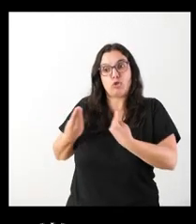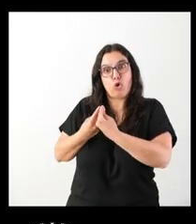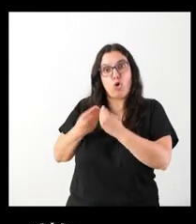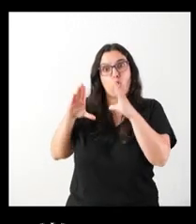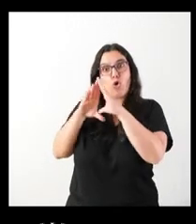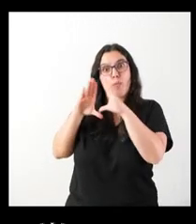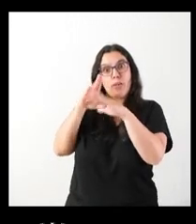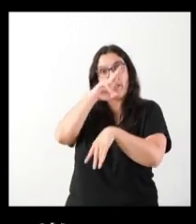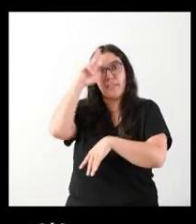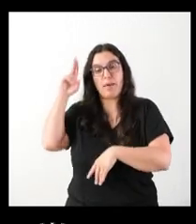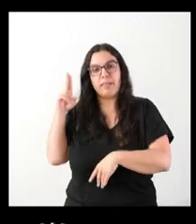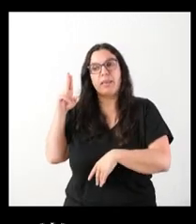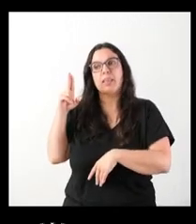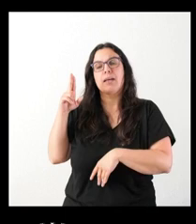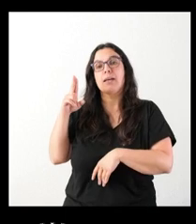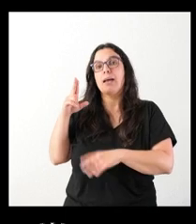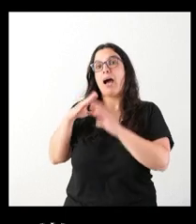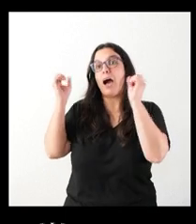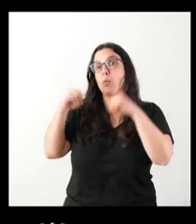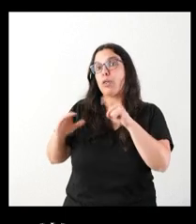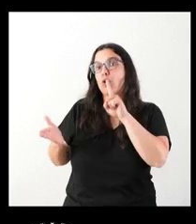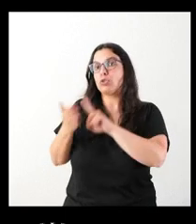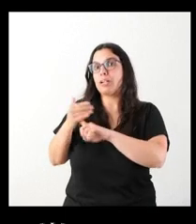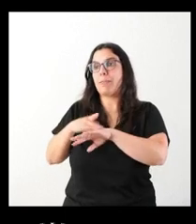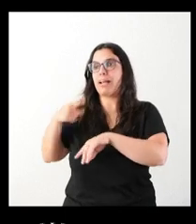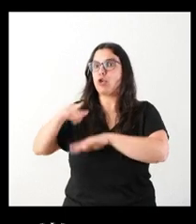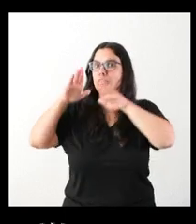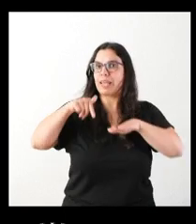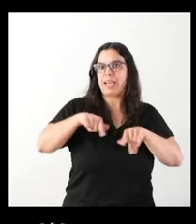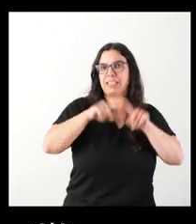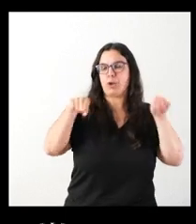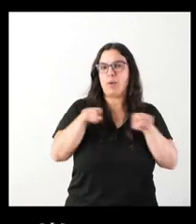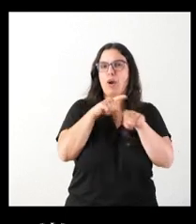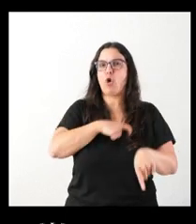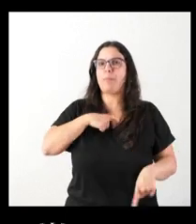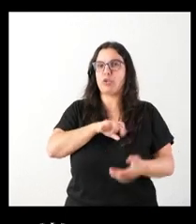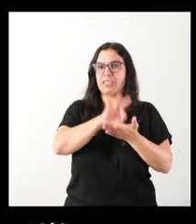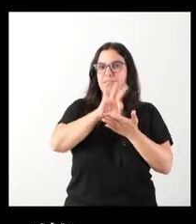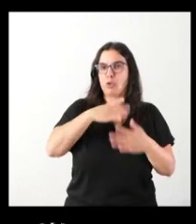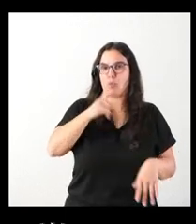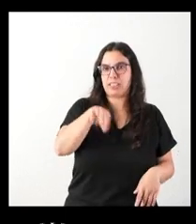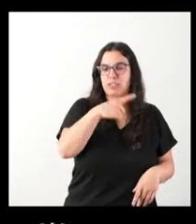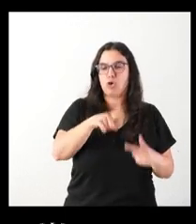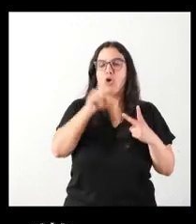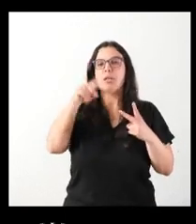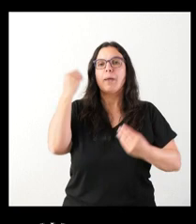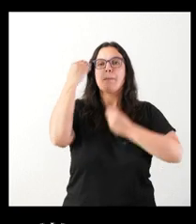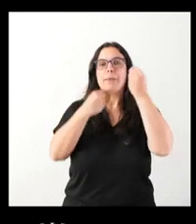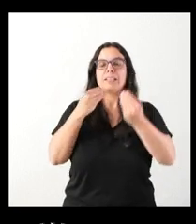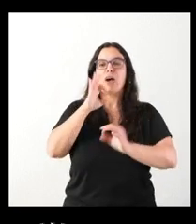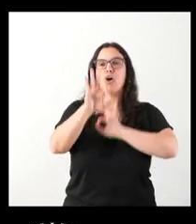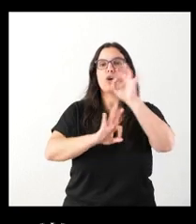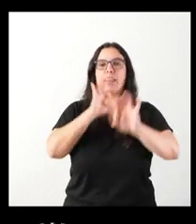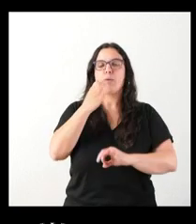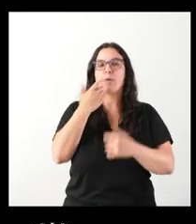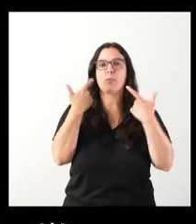les permita hacer comisiones de servicio y así poder permanecer en Segovia? Y, además, ¿cómo se plantea la reorganización de servicios, como la